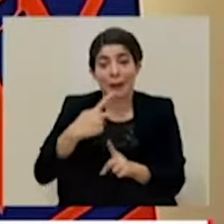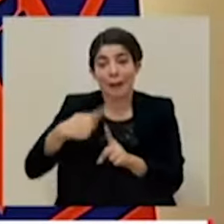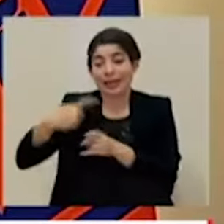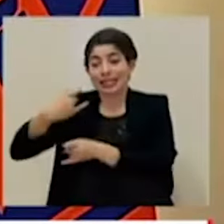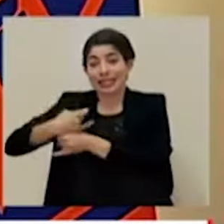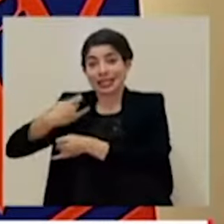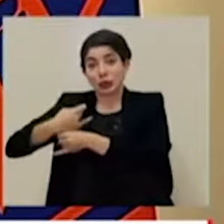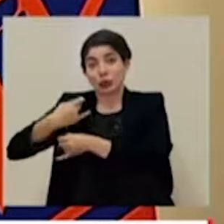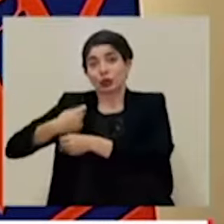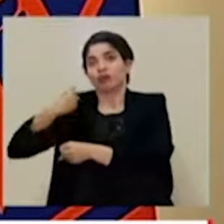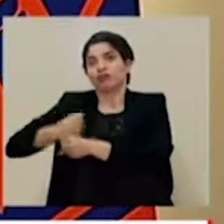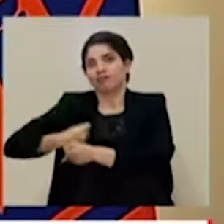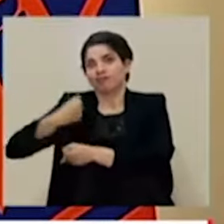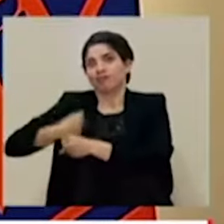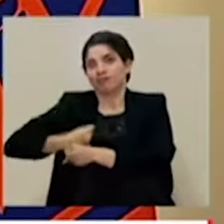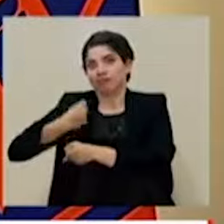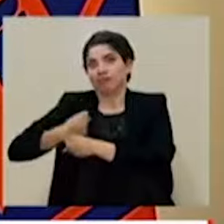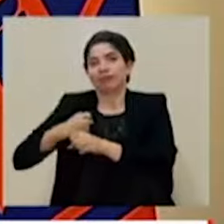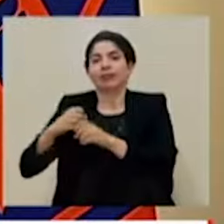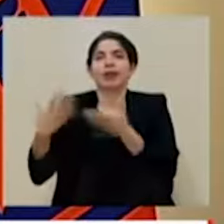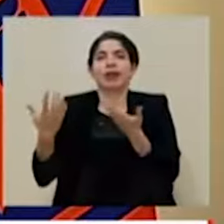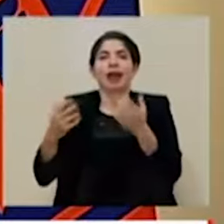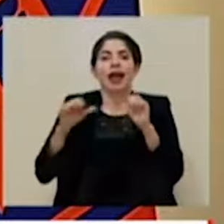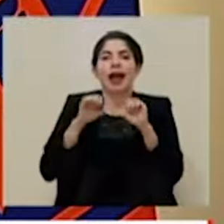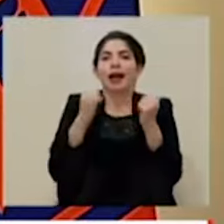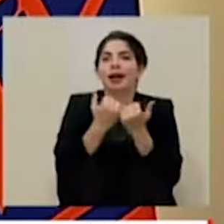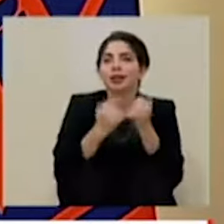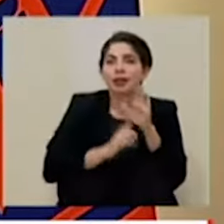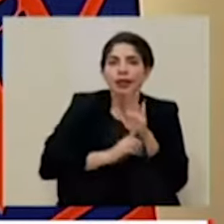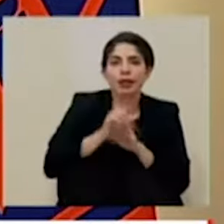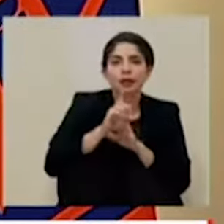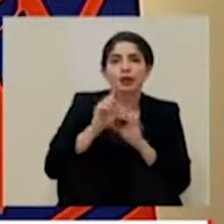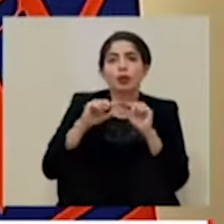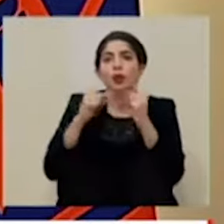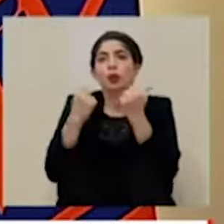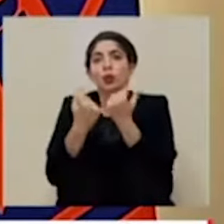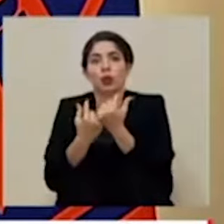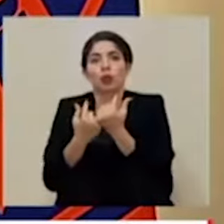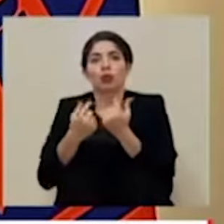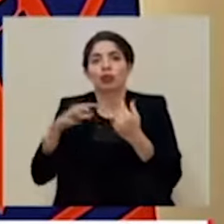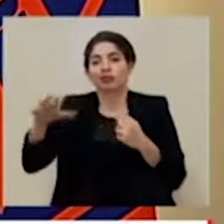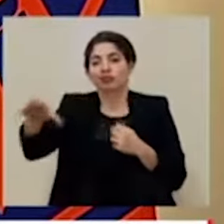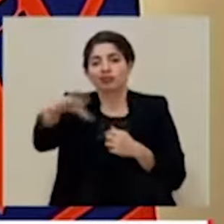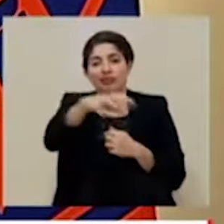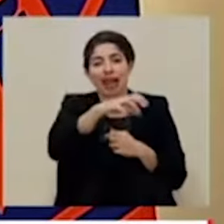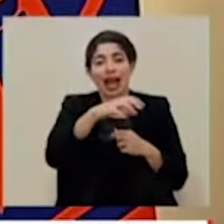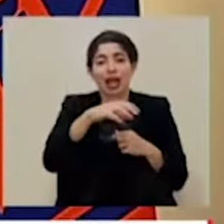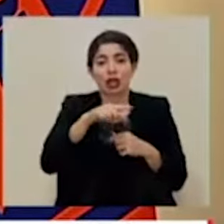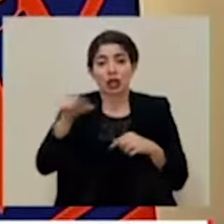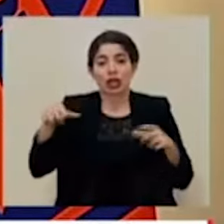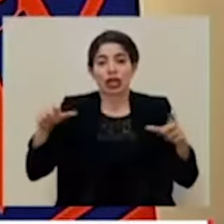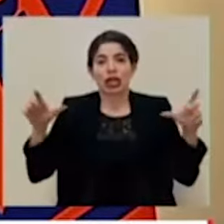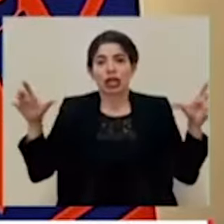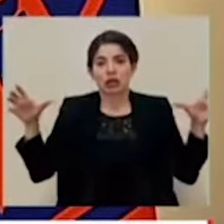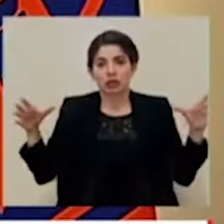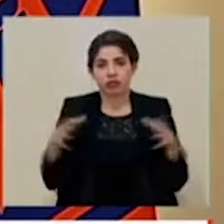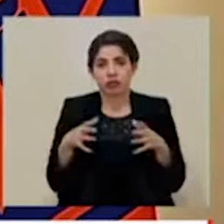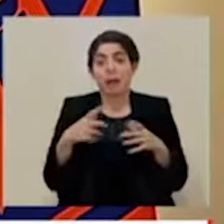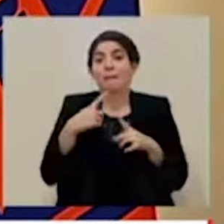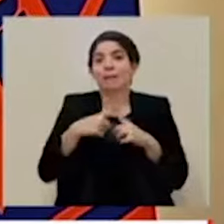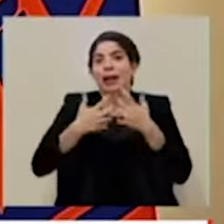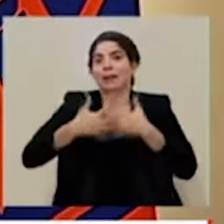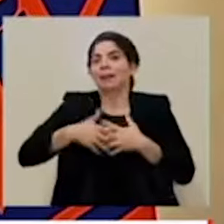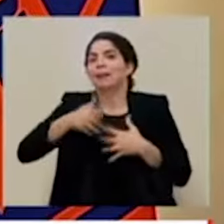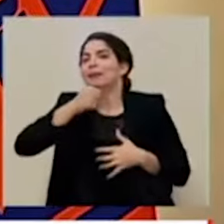que participan activamente, asociaciones de desarrollo y grupos organizados en los diferentes cantones, así como la